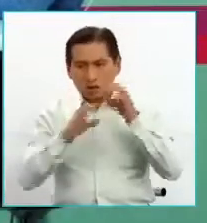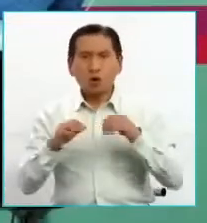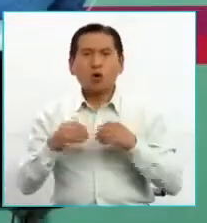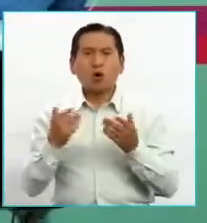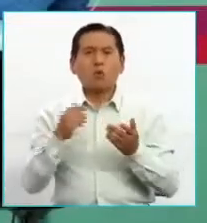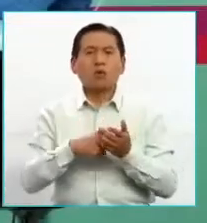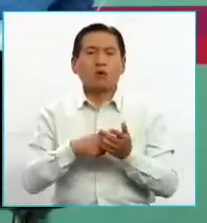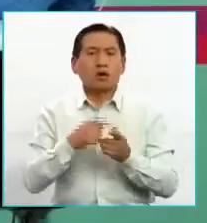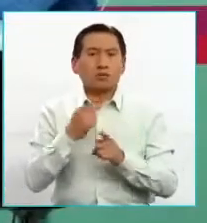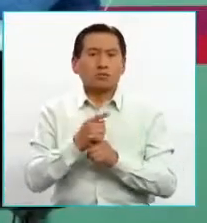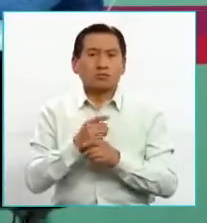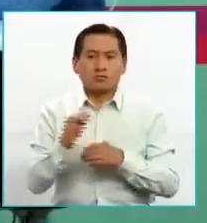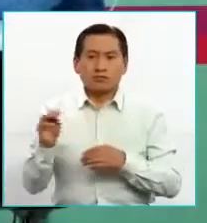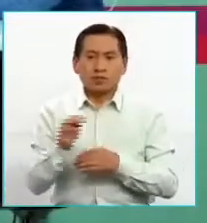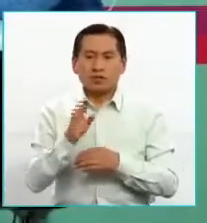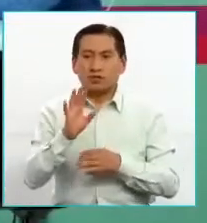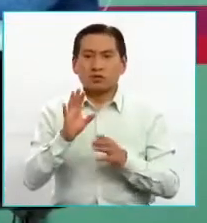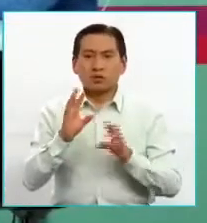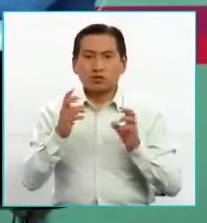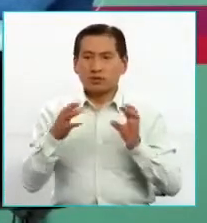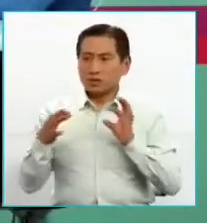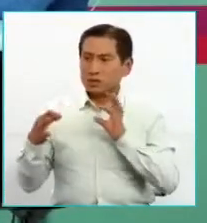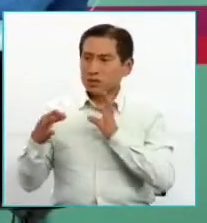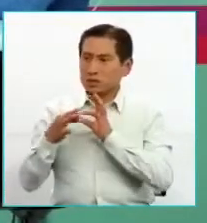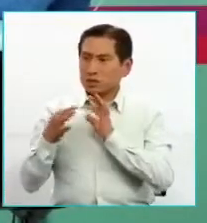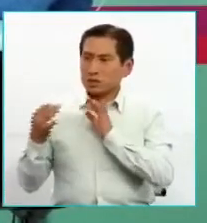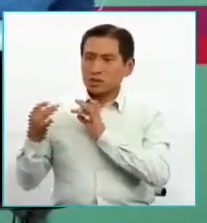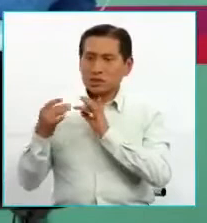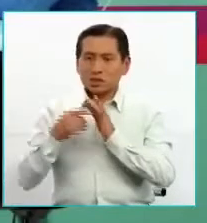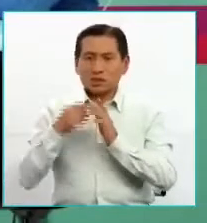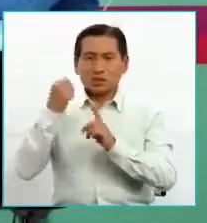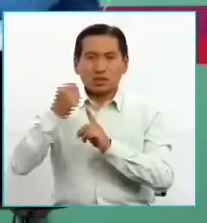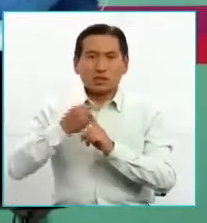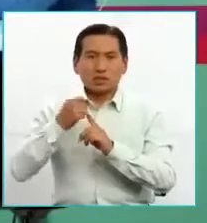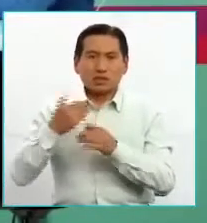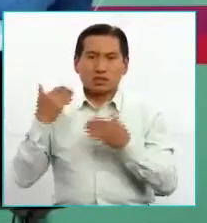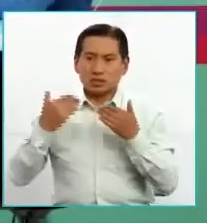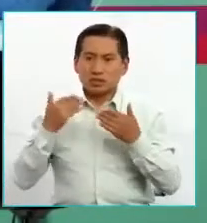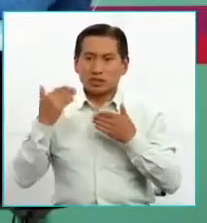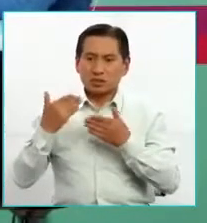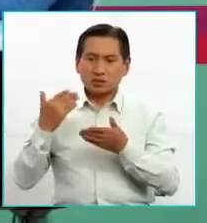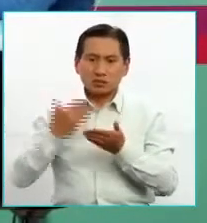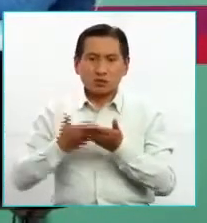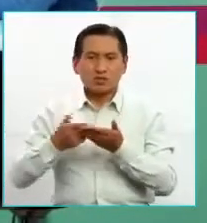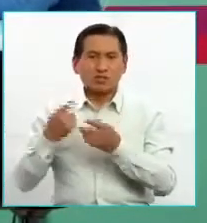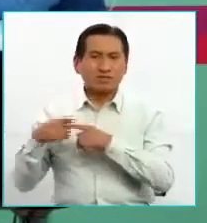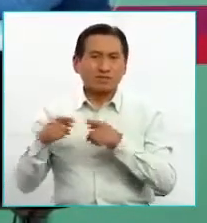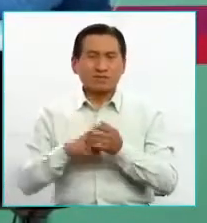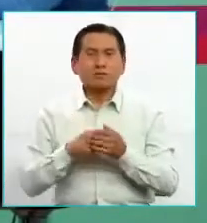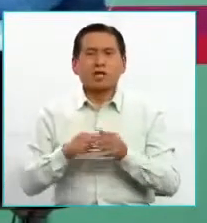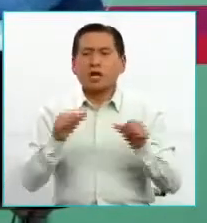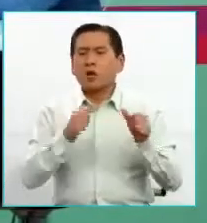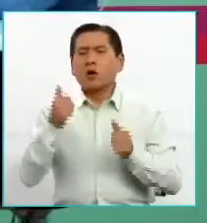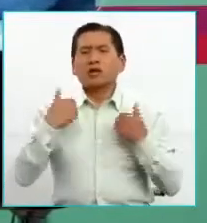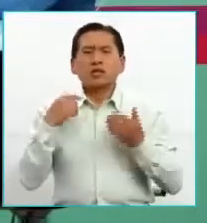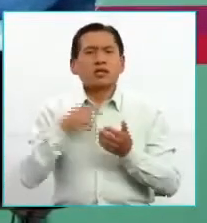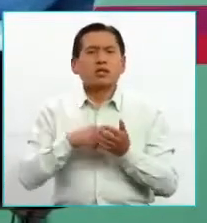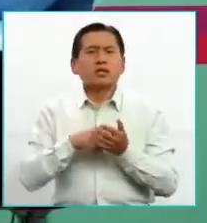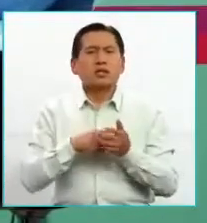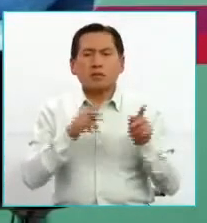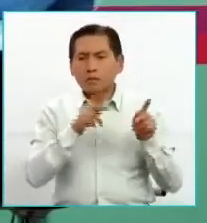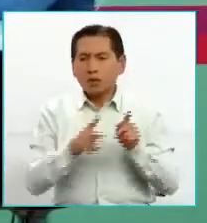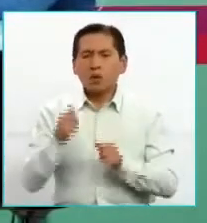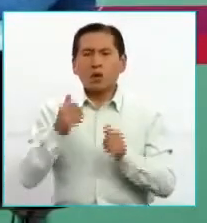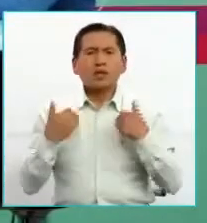enlazarse con el ministerio, enlazarse con los procesos de gestión, con el envío de propuestas. ¿Cuáles son las actividades? ¿Cuál es el